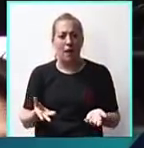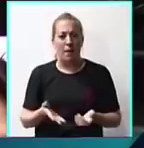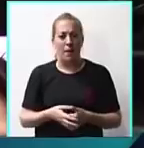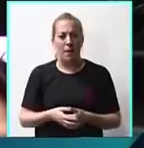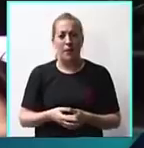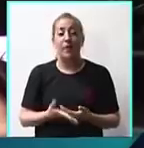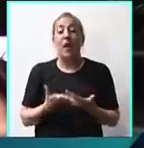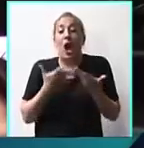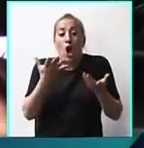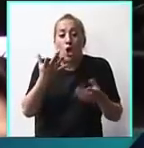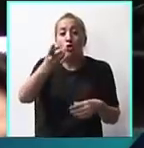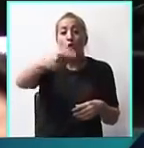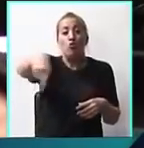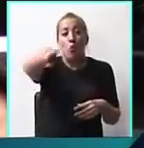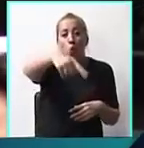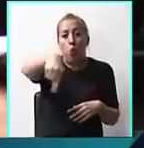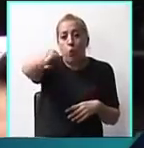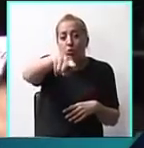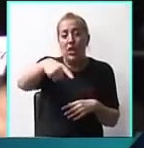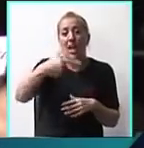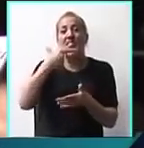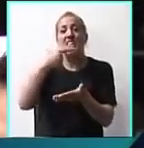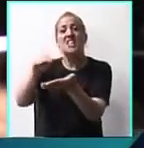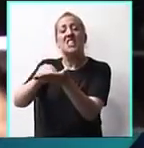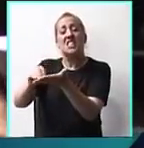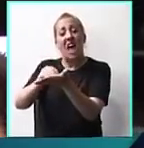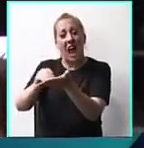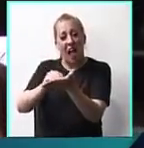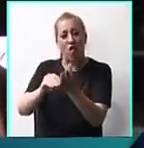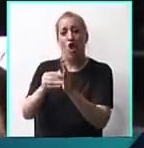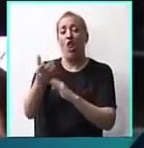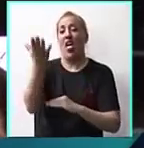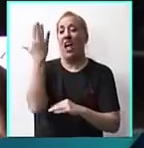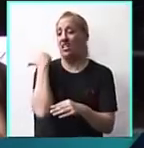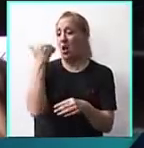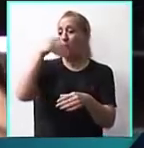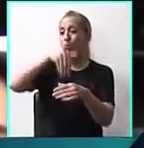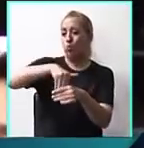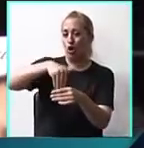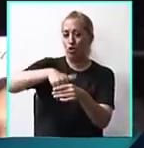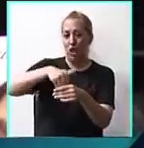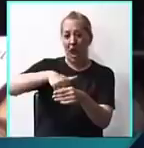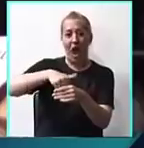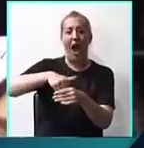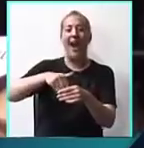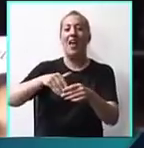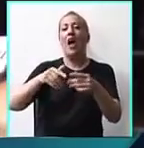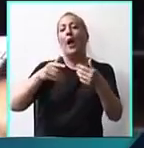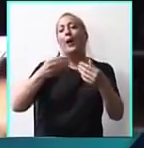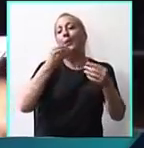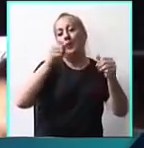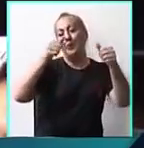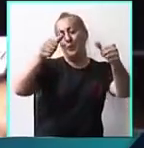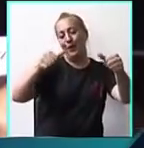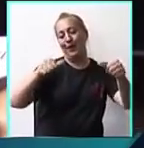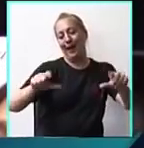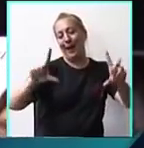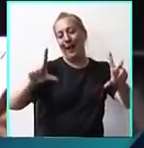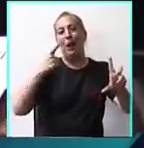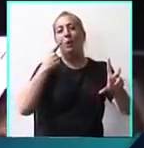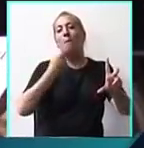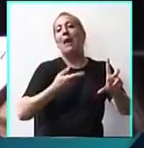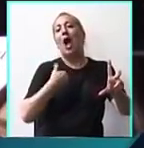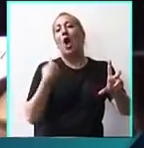Entonces, ustedes, como los senadores ayer que votaron, muchos de los que se ponían el cartelito, miren cómo nos ponemos,